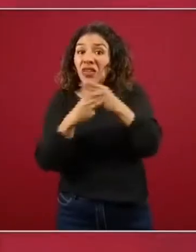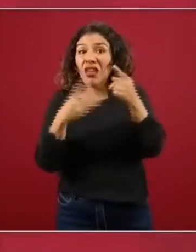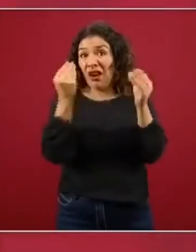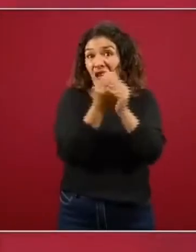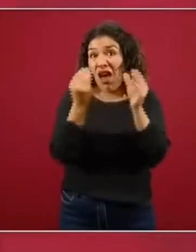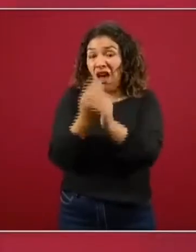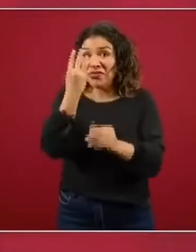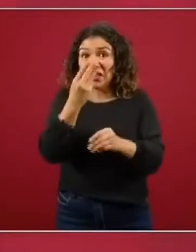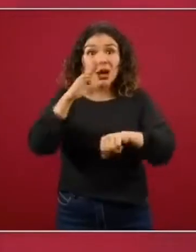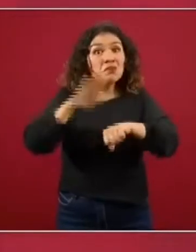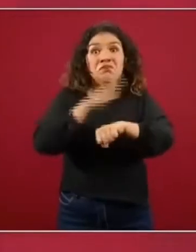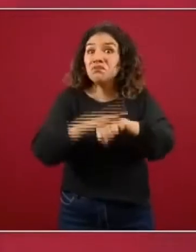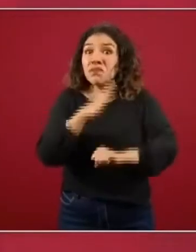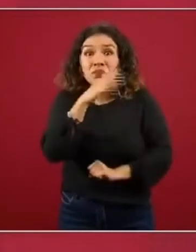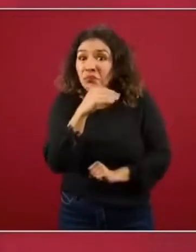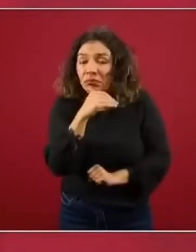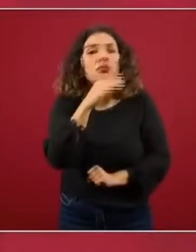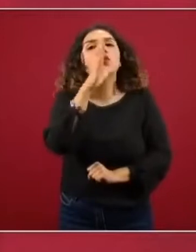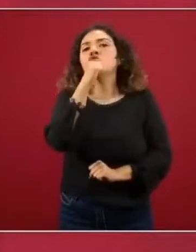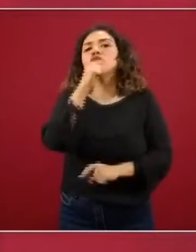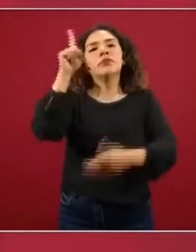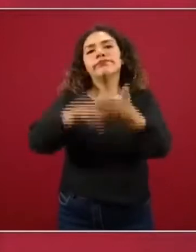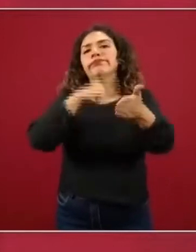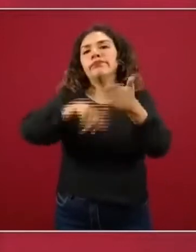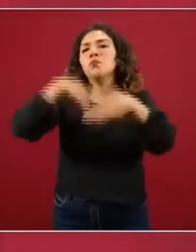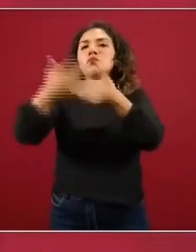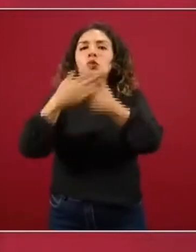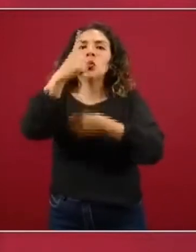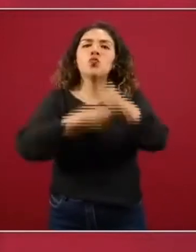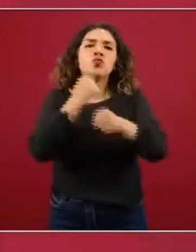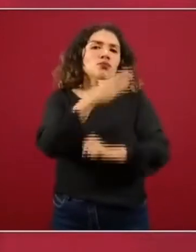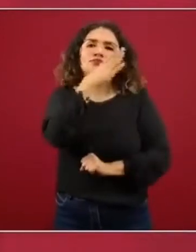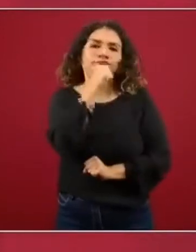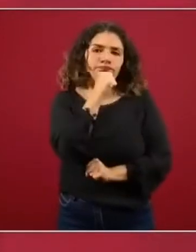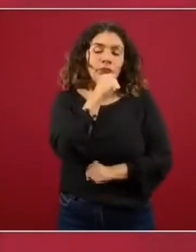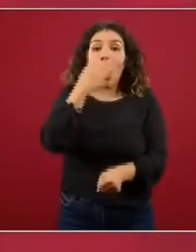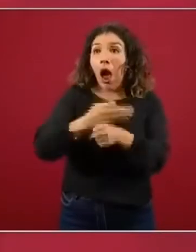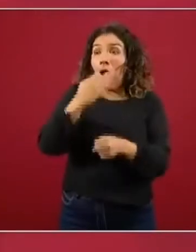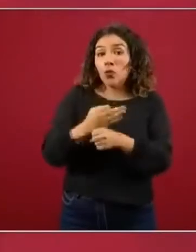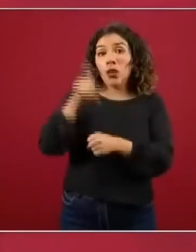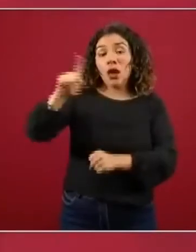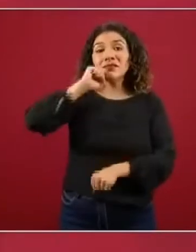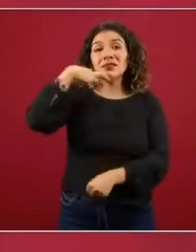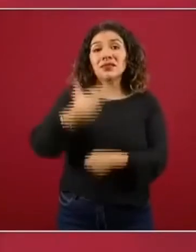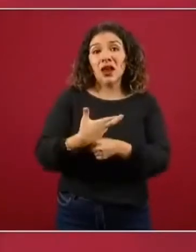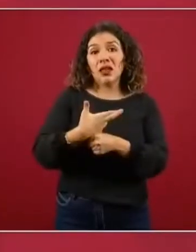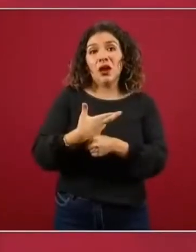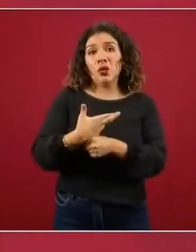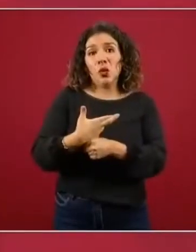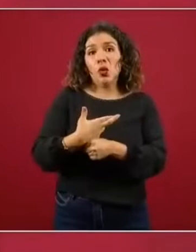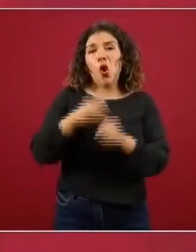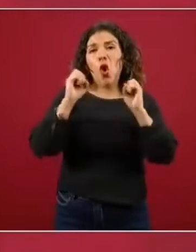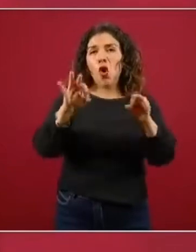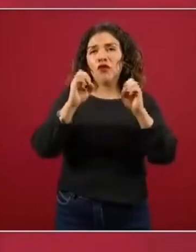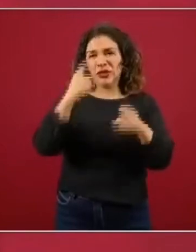no puedes inscribirte al siguiente ciclo. Ya tenemos autorización del secretario de la